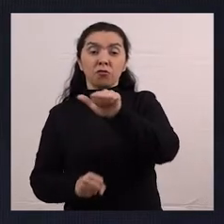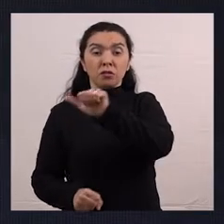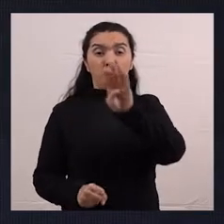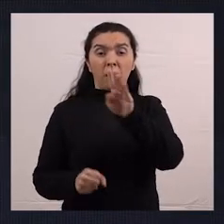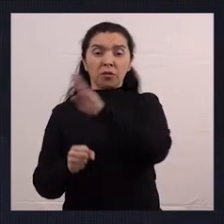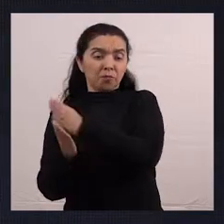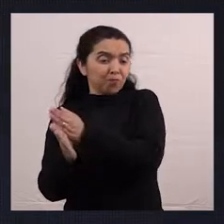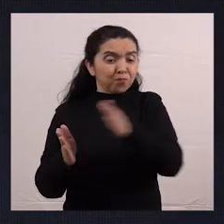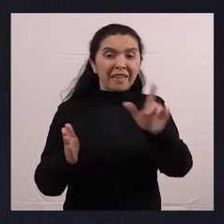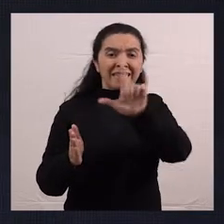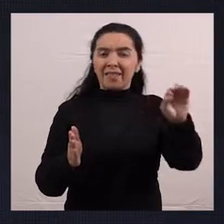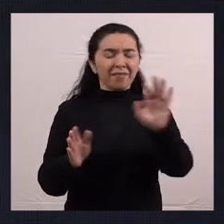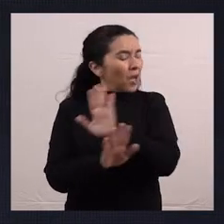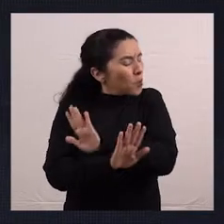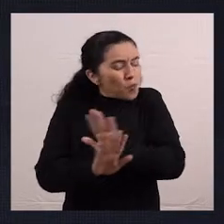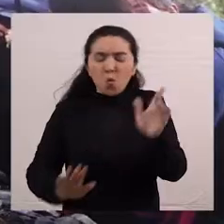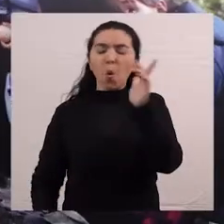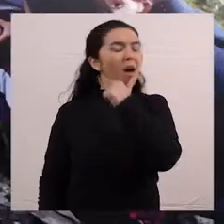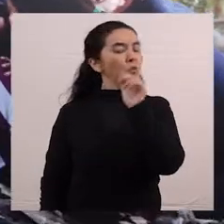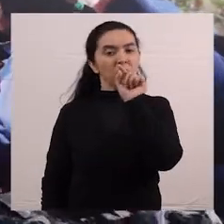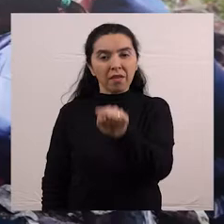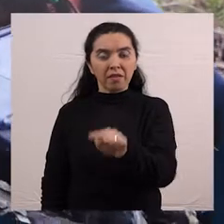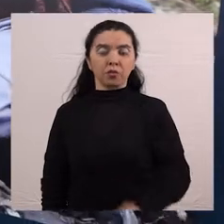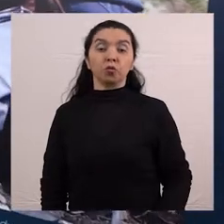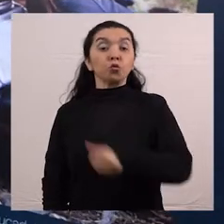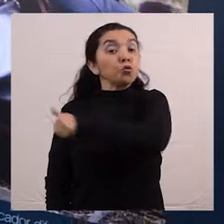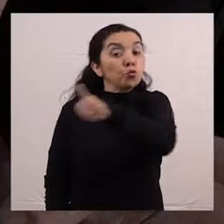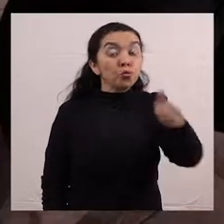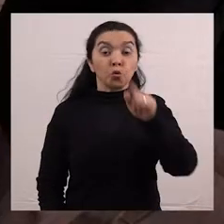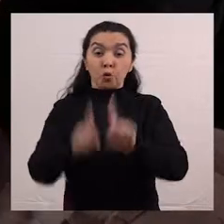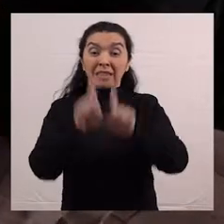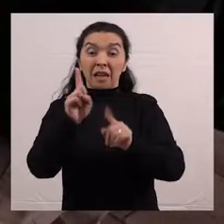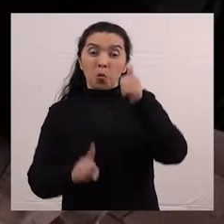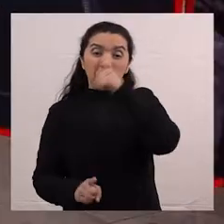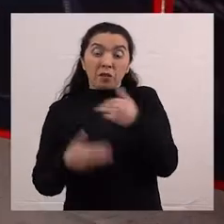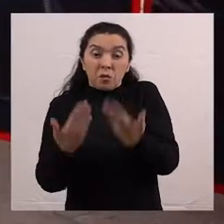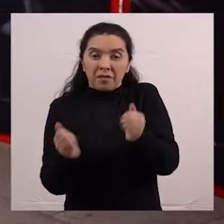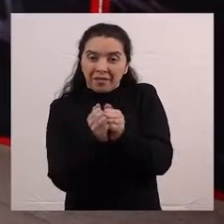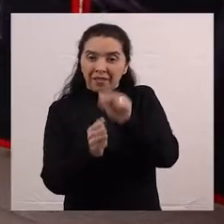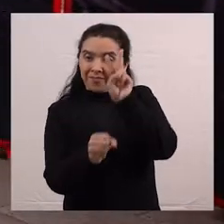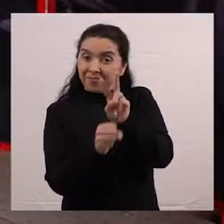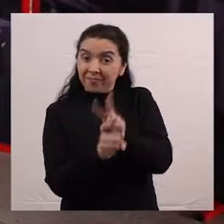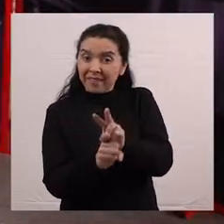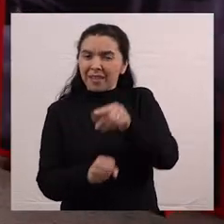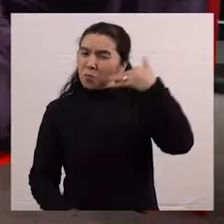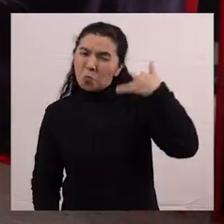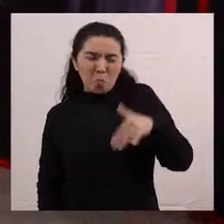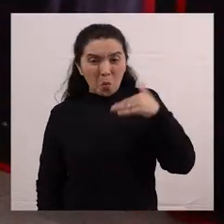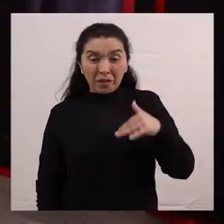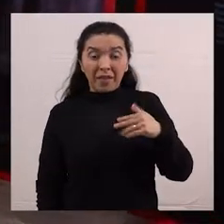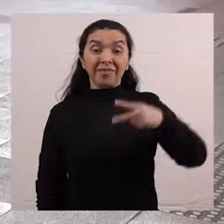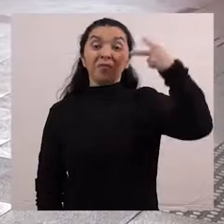64-70. No hay duda alguna de ello. Todos en algún momento están con algún profesor y es súper